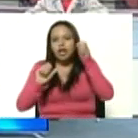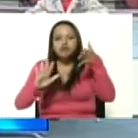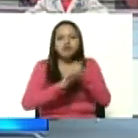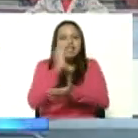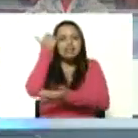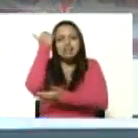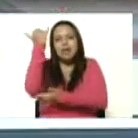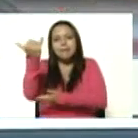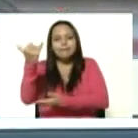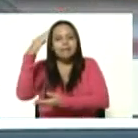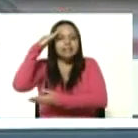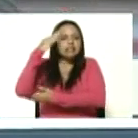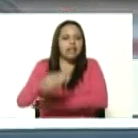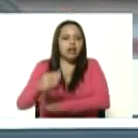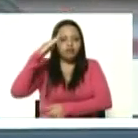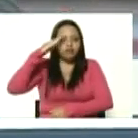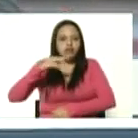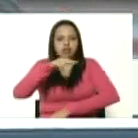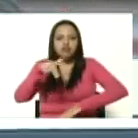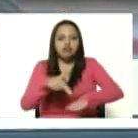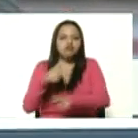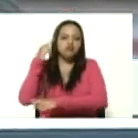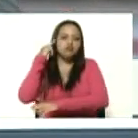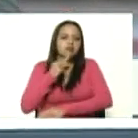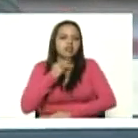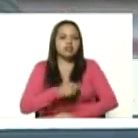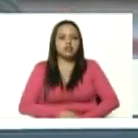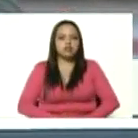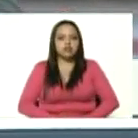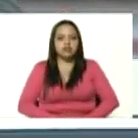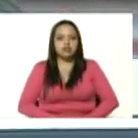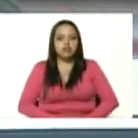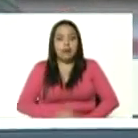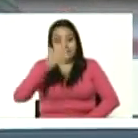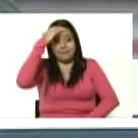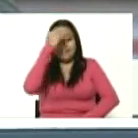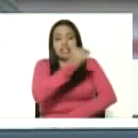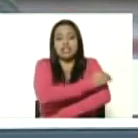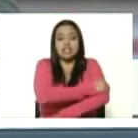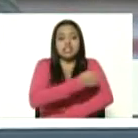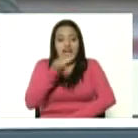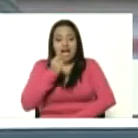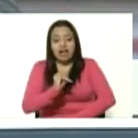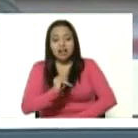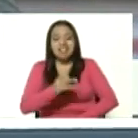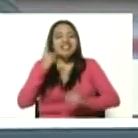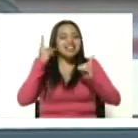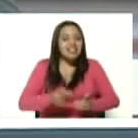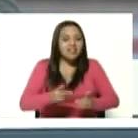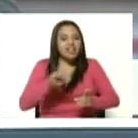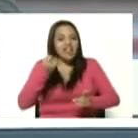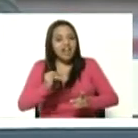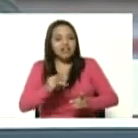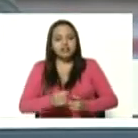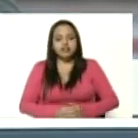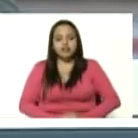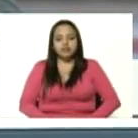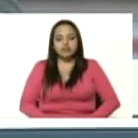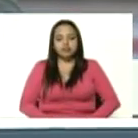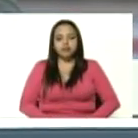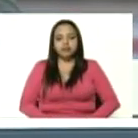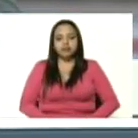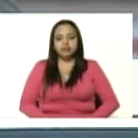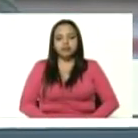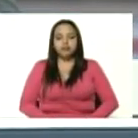ideológica de la fuerza armada nacional bolivariana la milicia está y debe estar mayor general Bernal